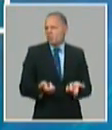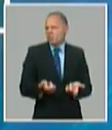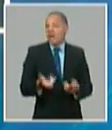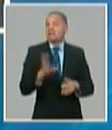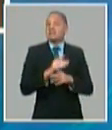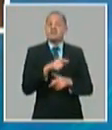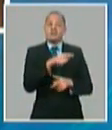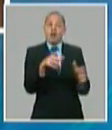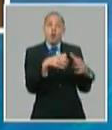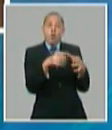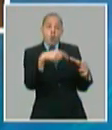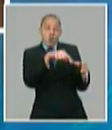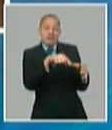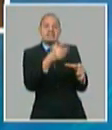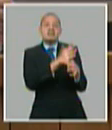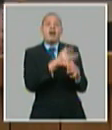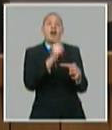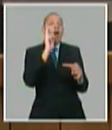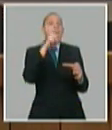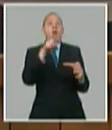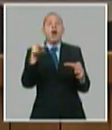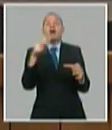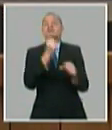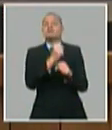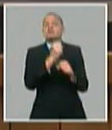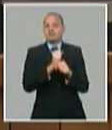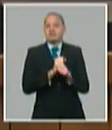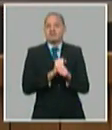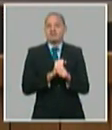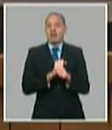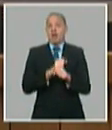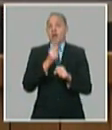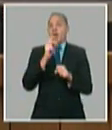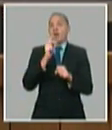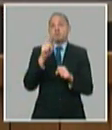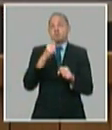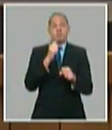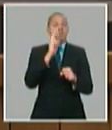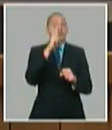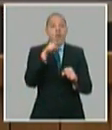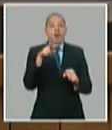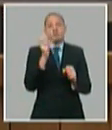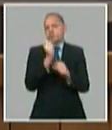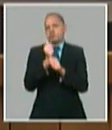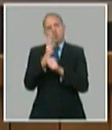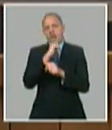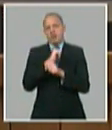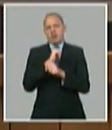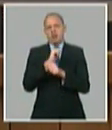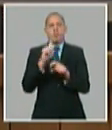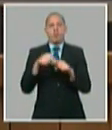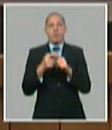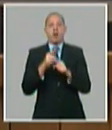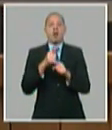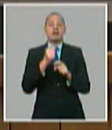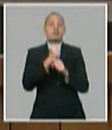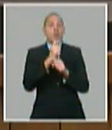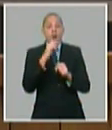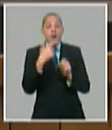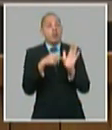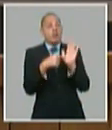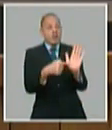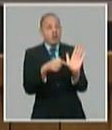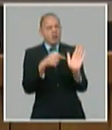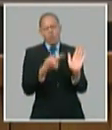empleo y nosotros no tenemos para ofertarle o no aceptan el que le estamos ofertando entonces que la